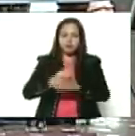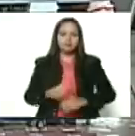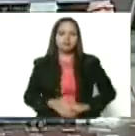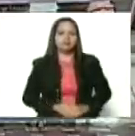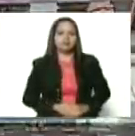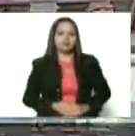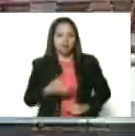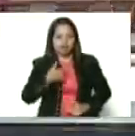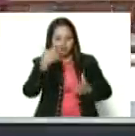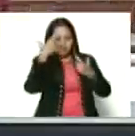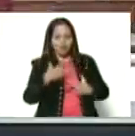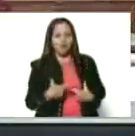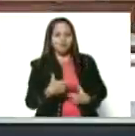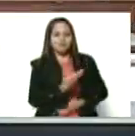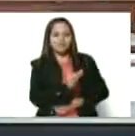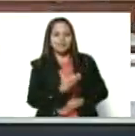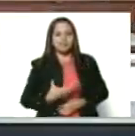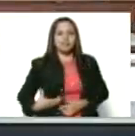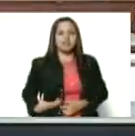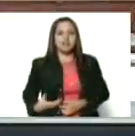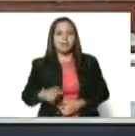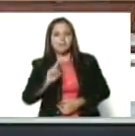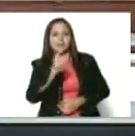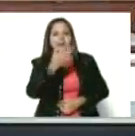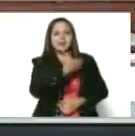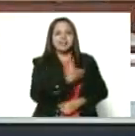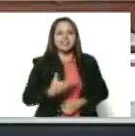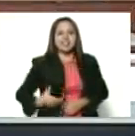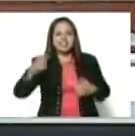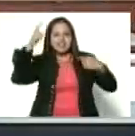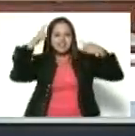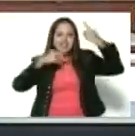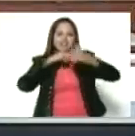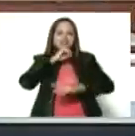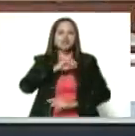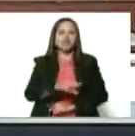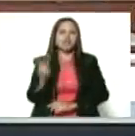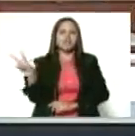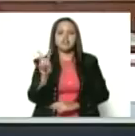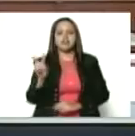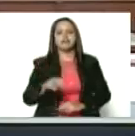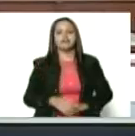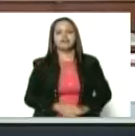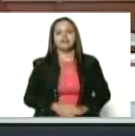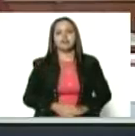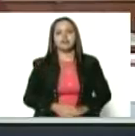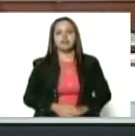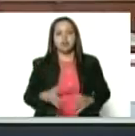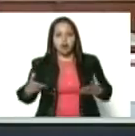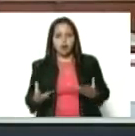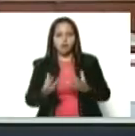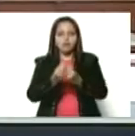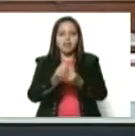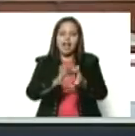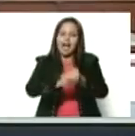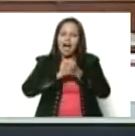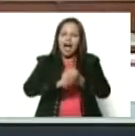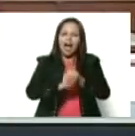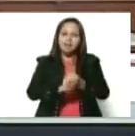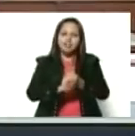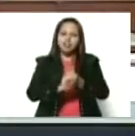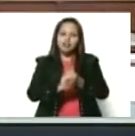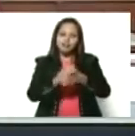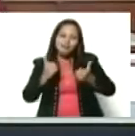estoy yo, presidente, primer presidente chavista de la historia de Venezuela, compañero y amigo de la